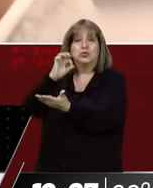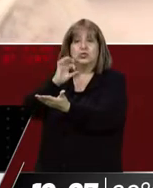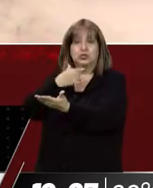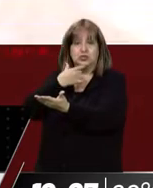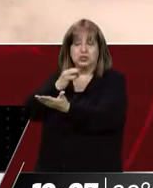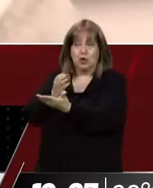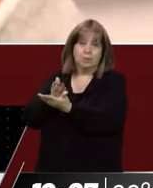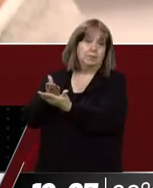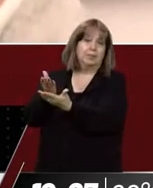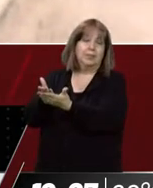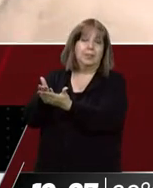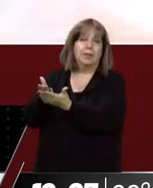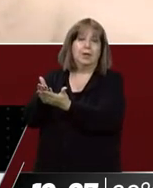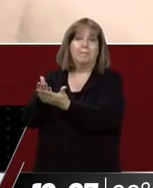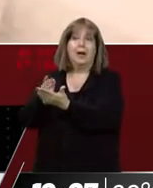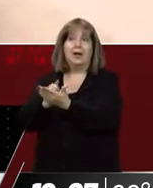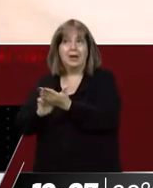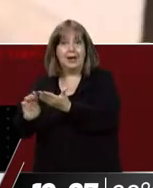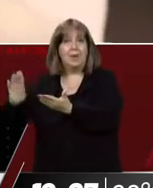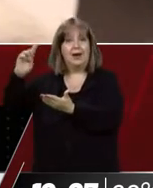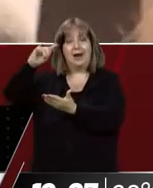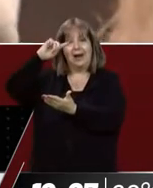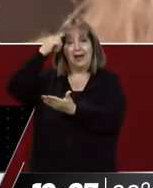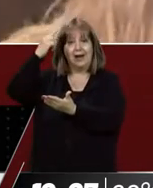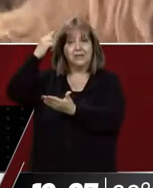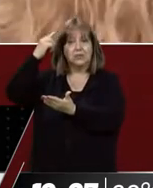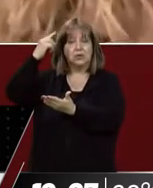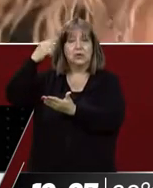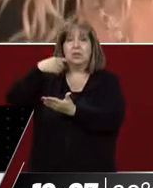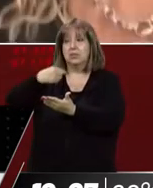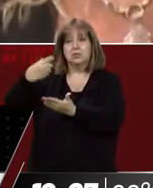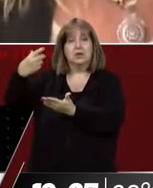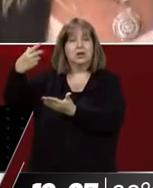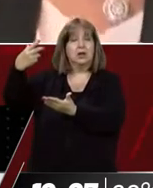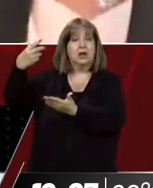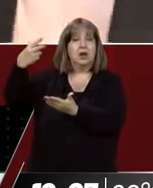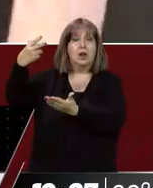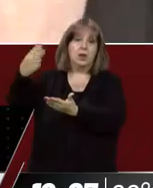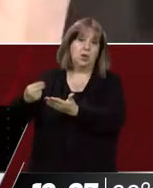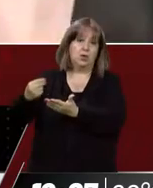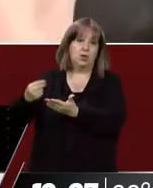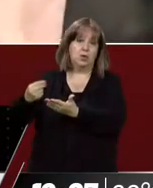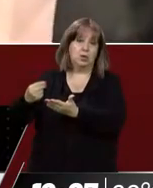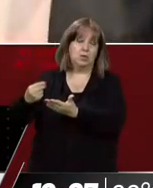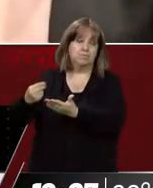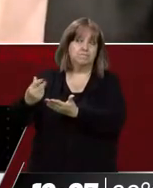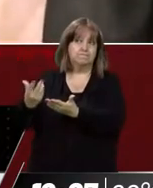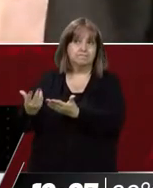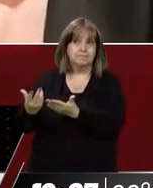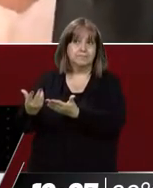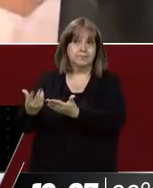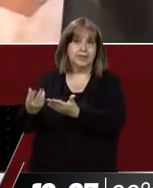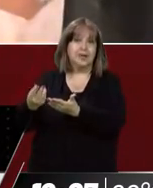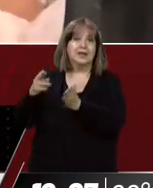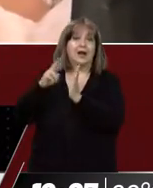de Justicia Suprema de la Nación fue rechazado por la Suprema Corte de la provincia, y bueno, esa es la